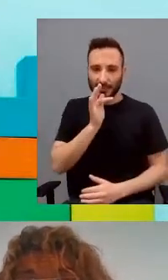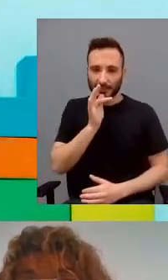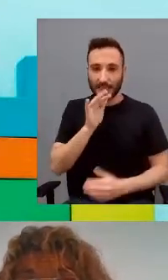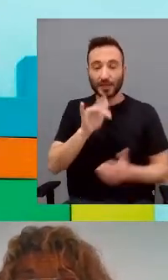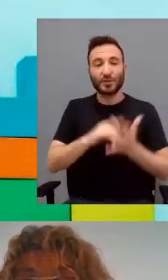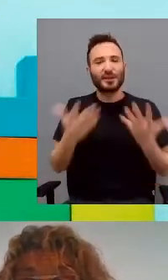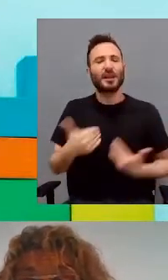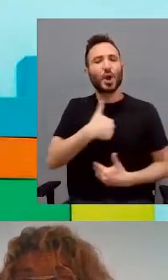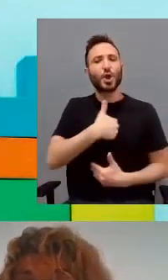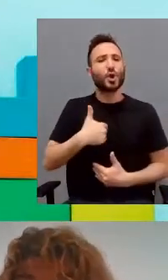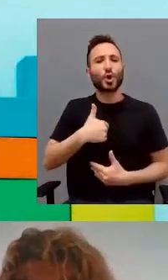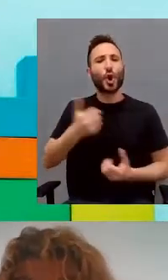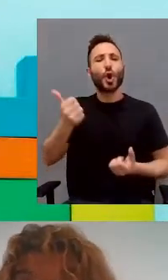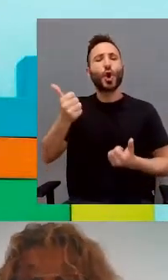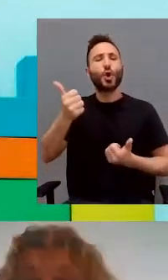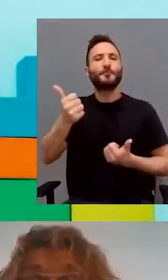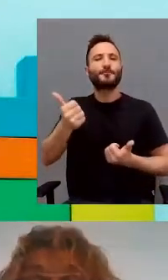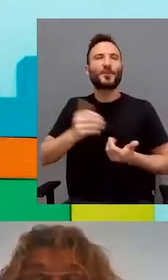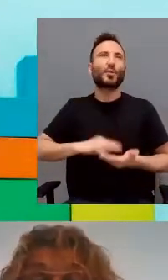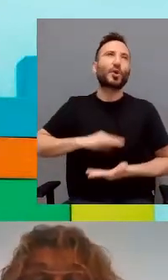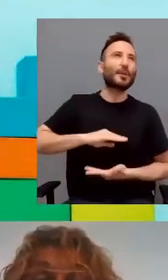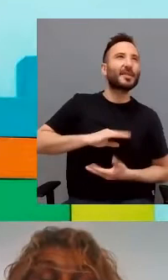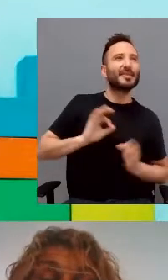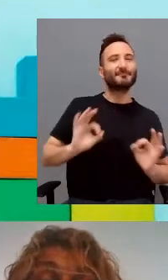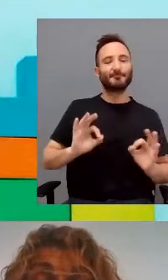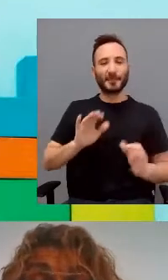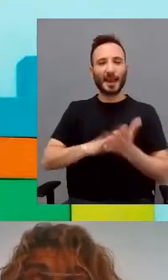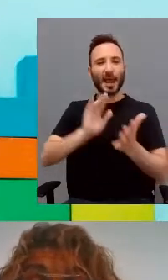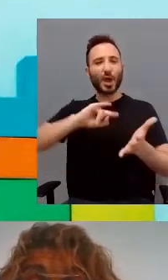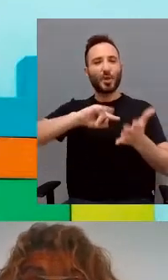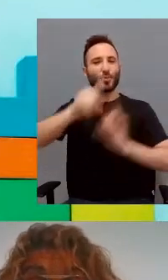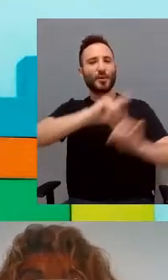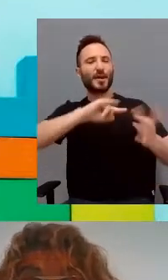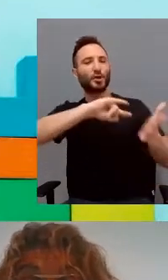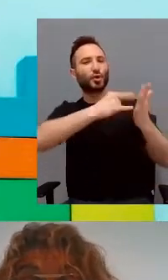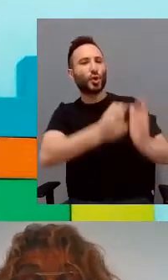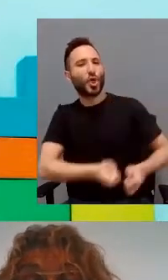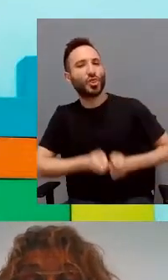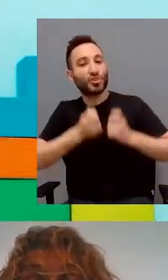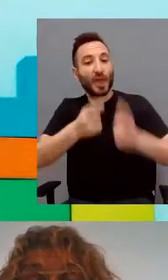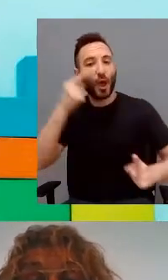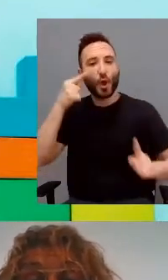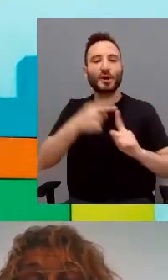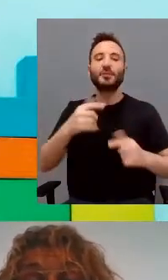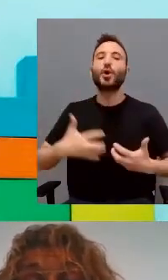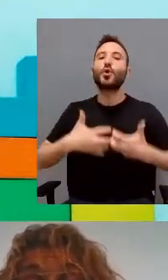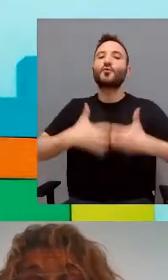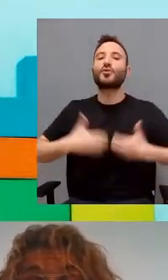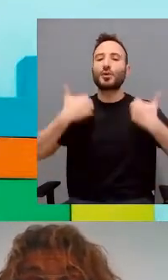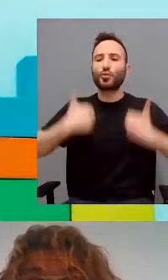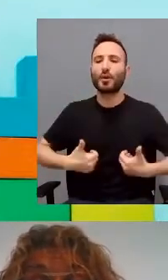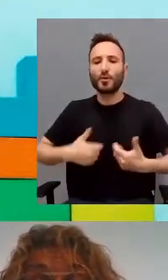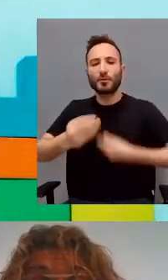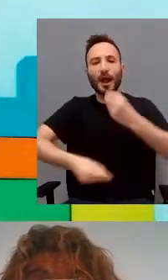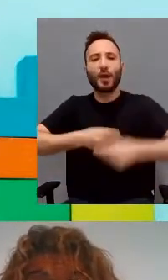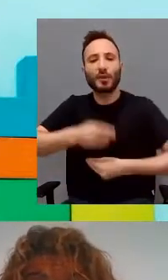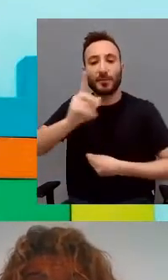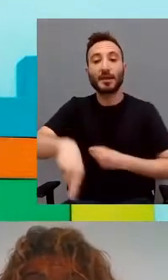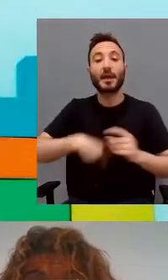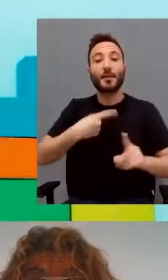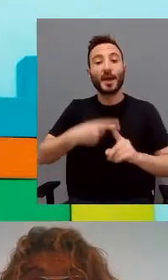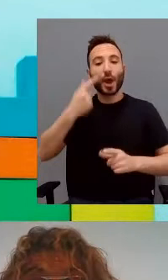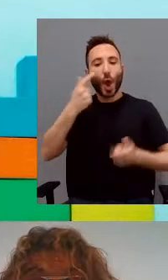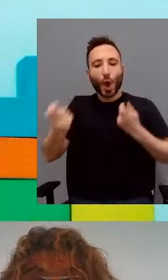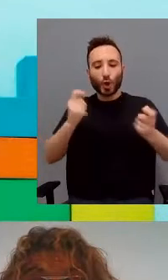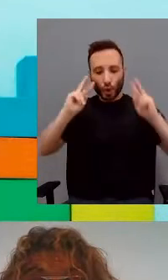papel de la competencia de solución de problemas en el desarrollo de las funciones ejecutivas y sobre todo en la autorregulación